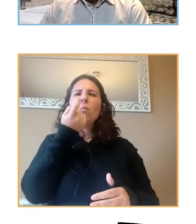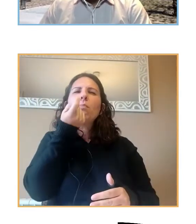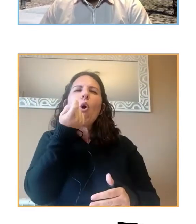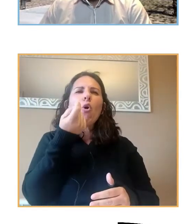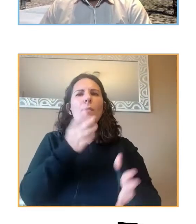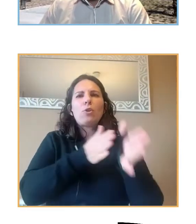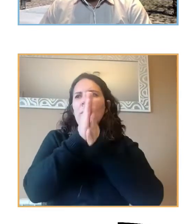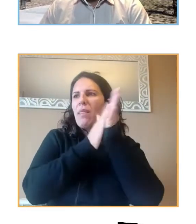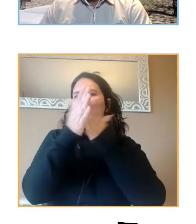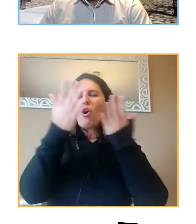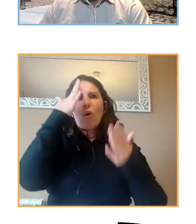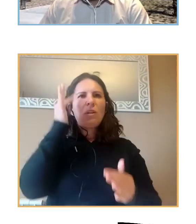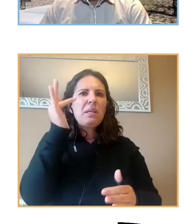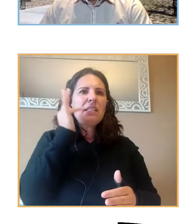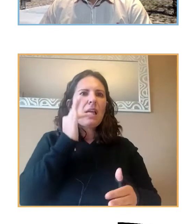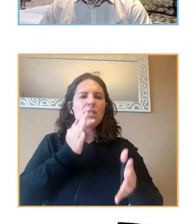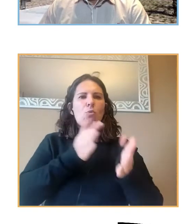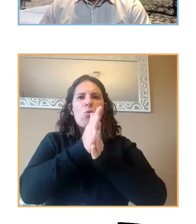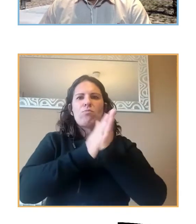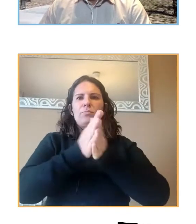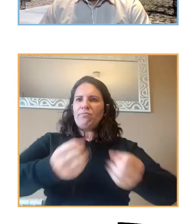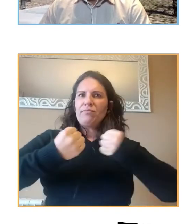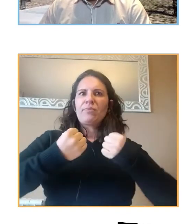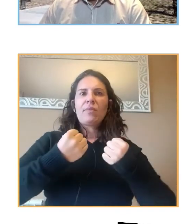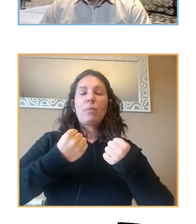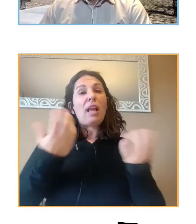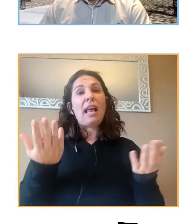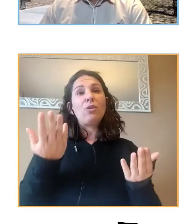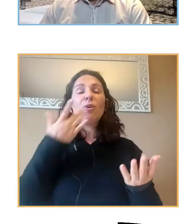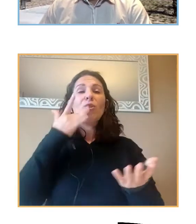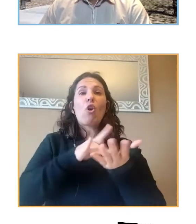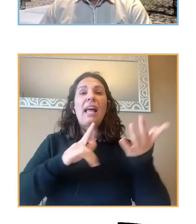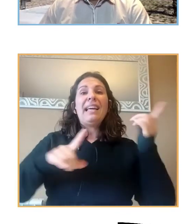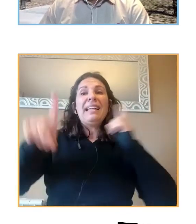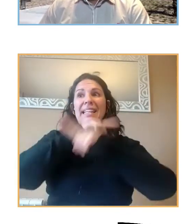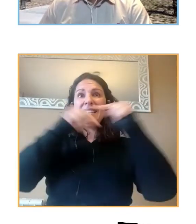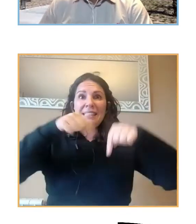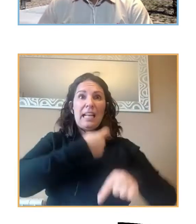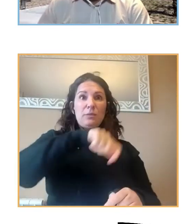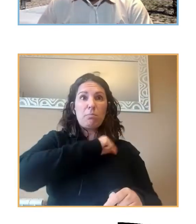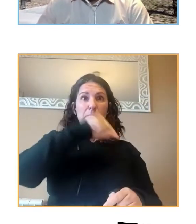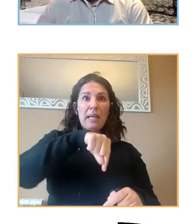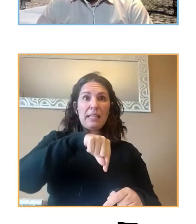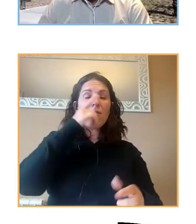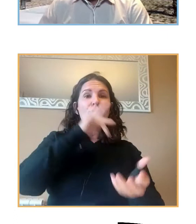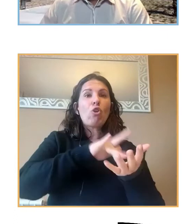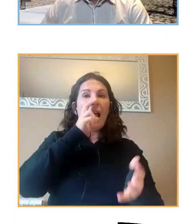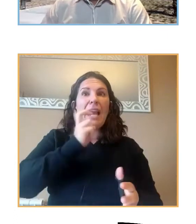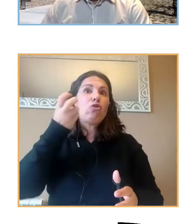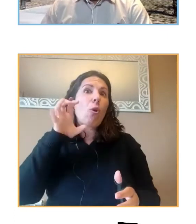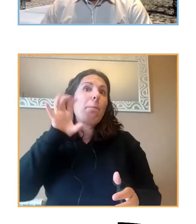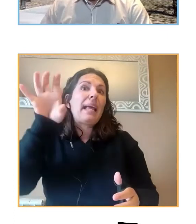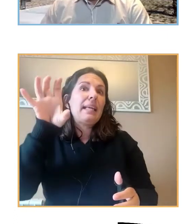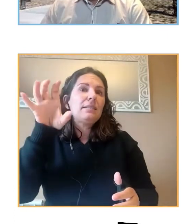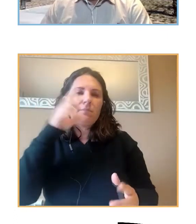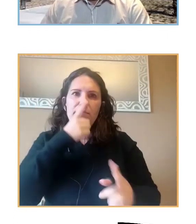optimistas y estar agradecidos porque claro que te pille una crisis como esta en España no es lo mismo que en otro país no voy a decir ninguno para no molestar